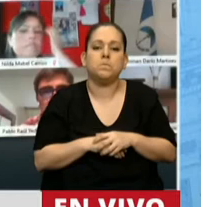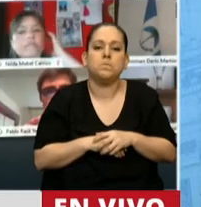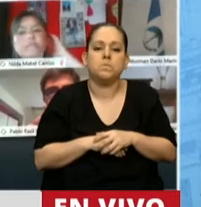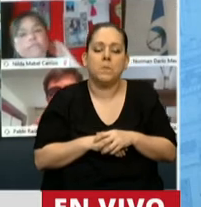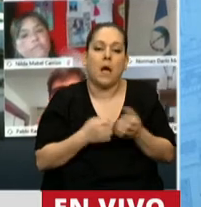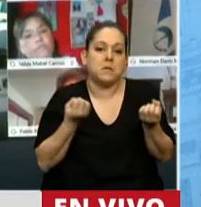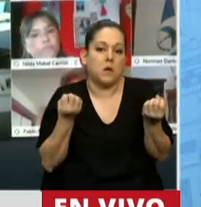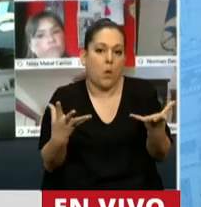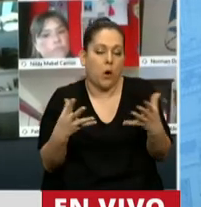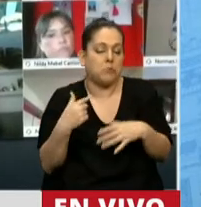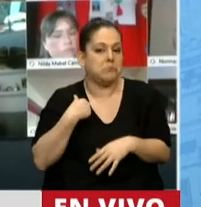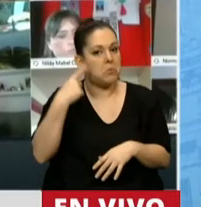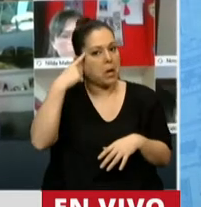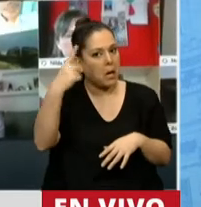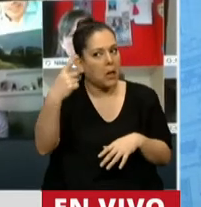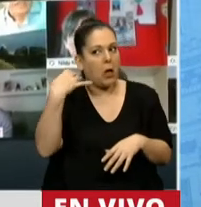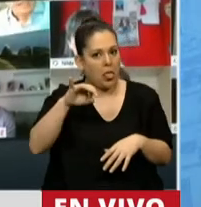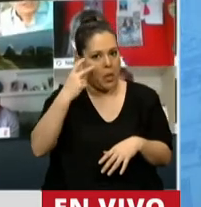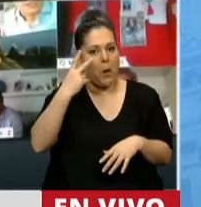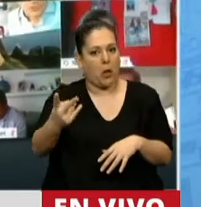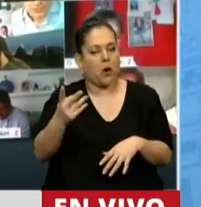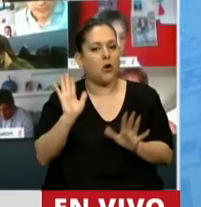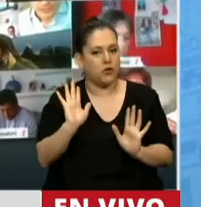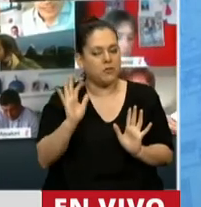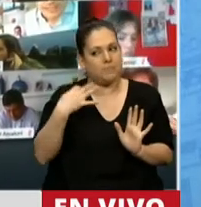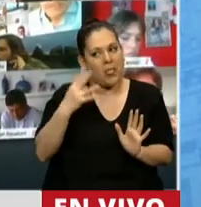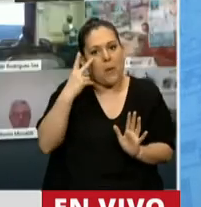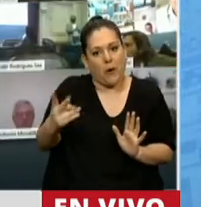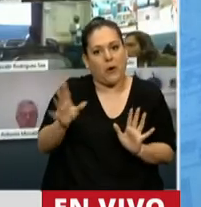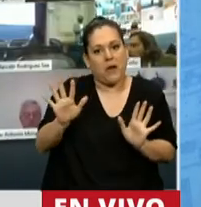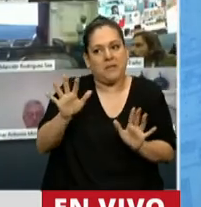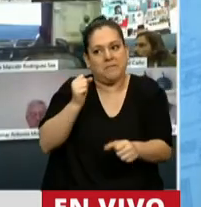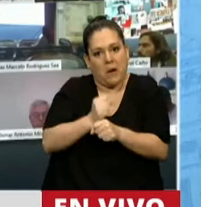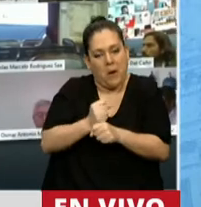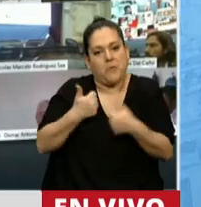Así que creo que esto hay que destacarlo. Noblesa obliga, hay que destacarlo.